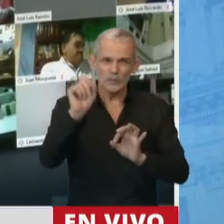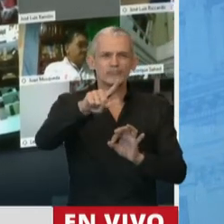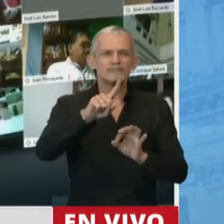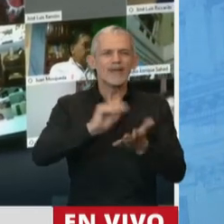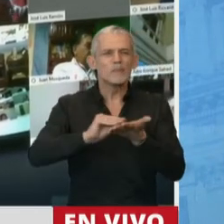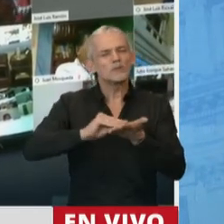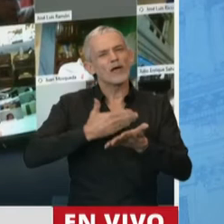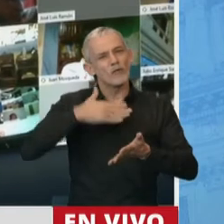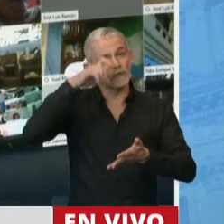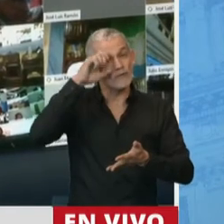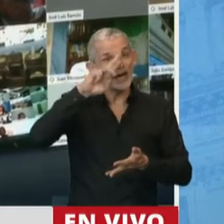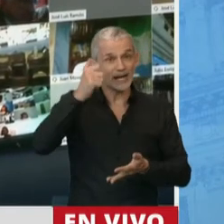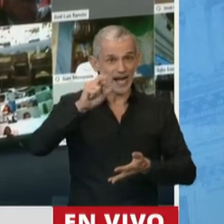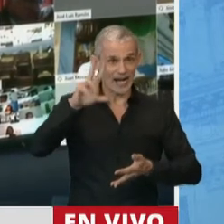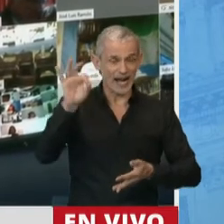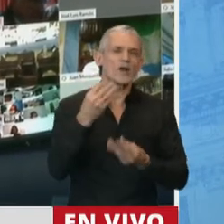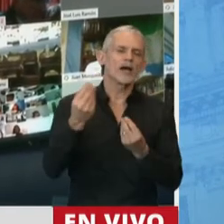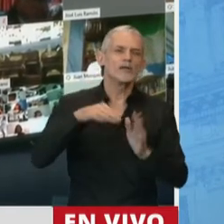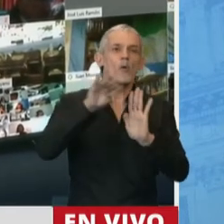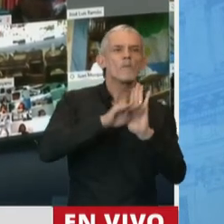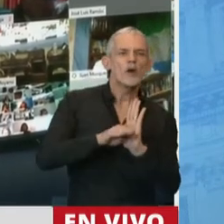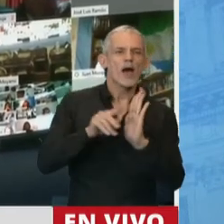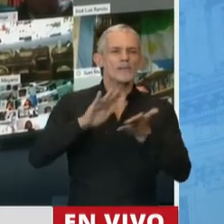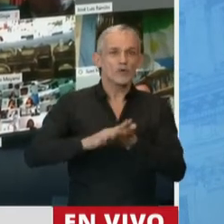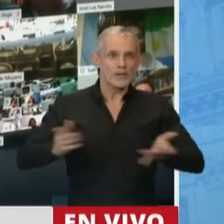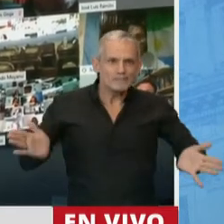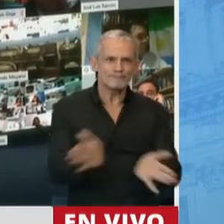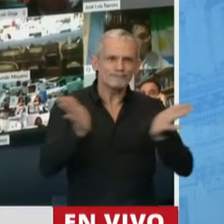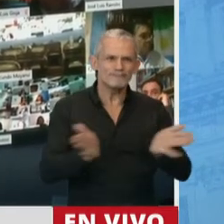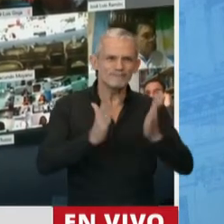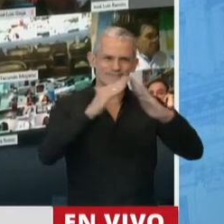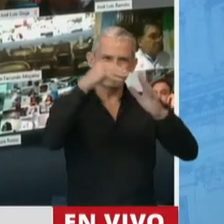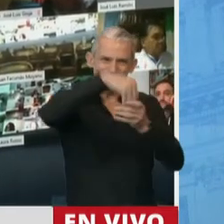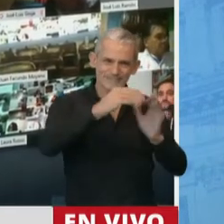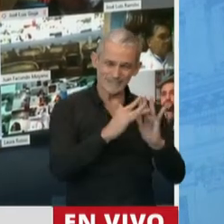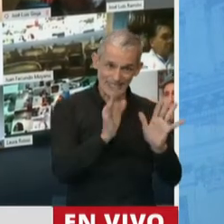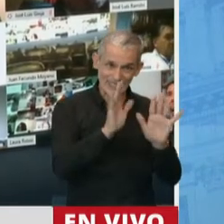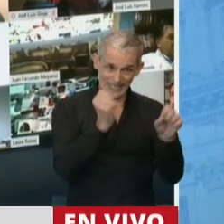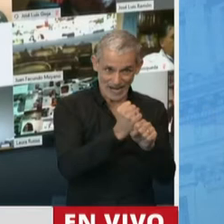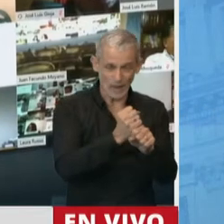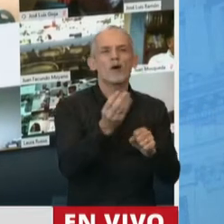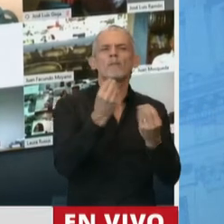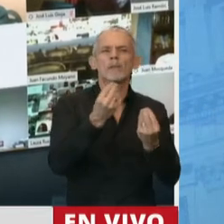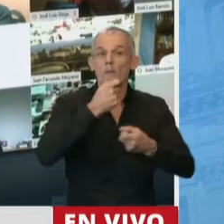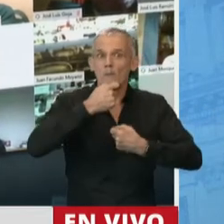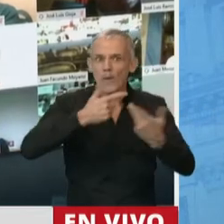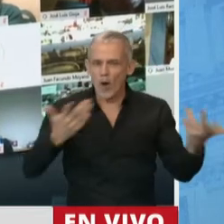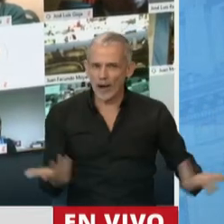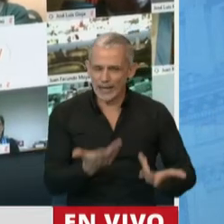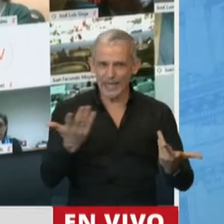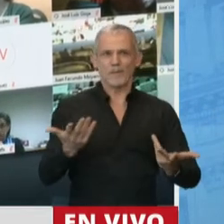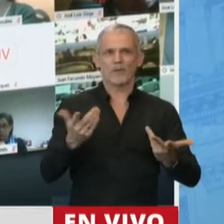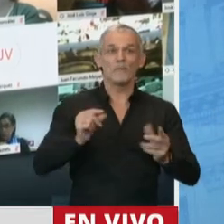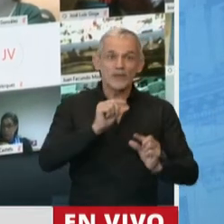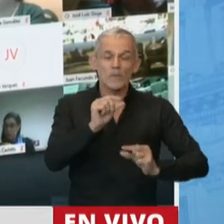Ferraro se habla como programa de promoción del teletrabajo, que significaría establecer, por ejemplo, la